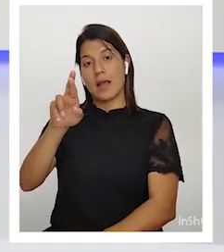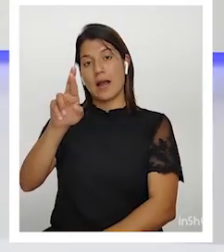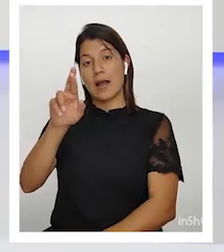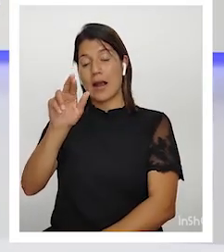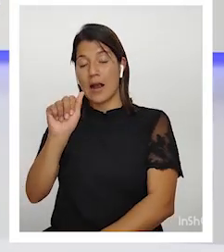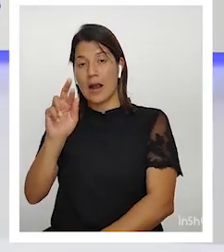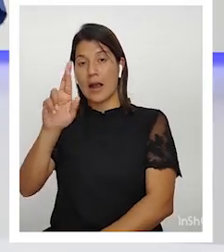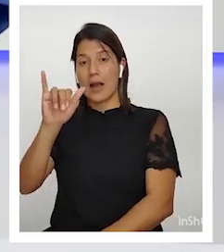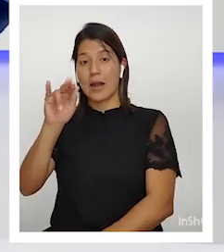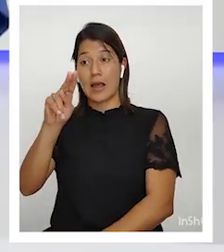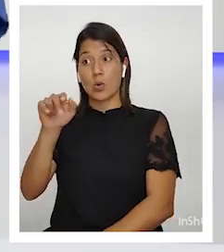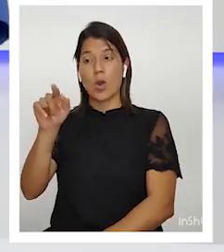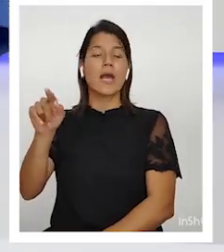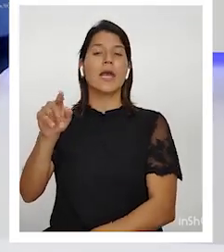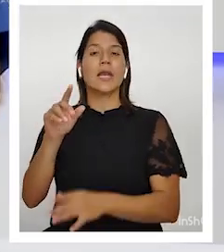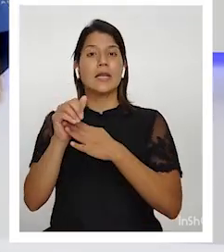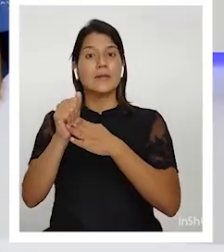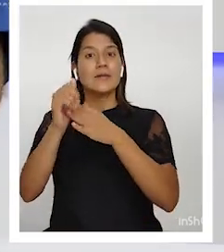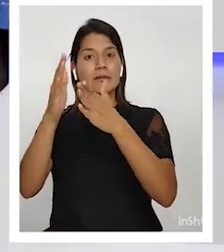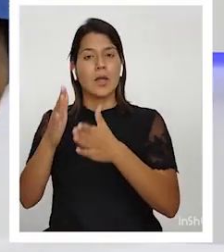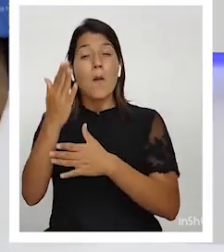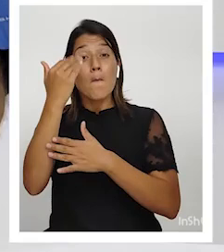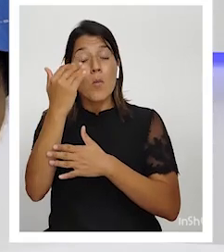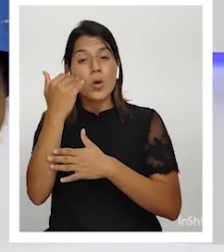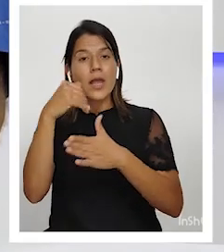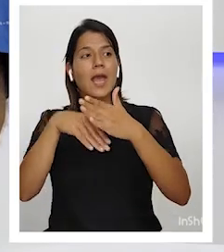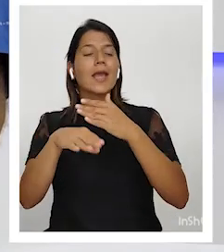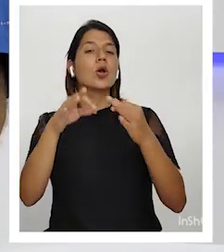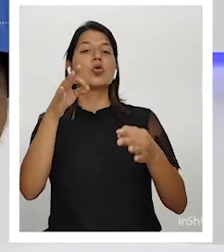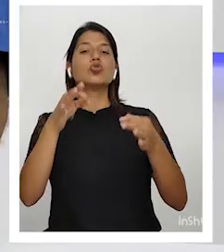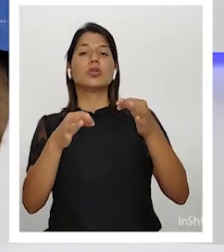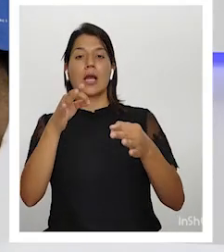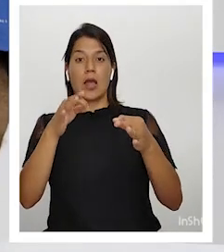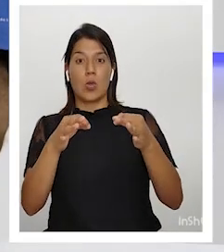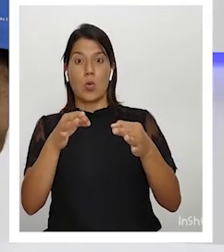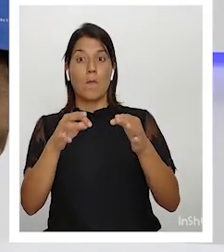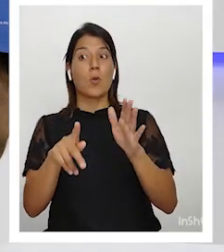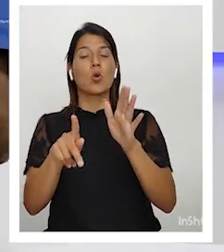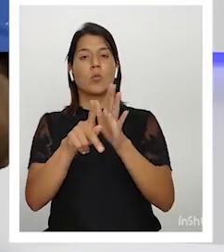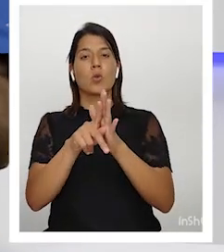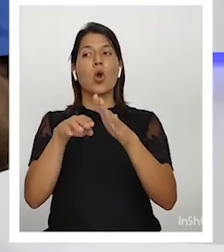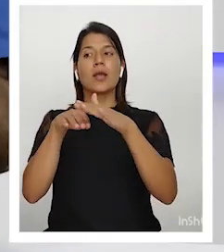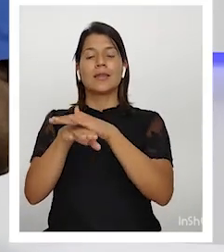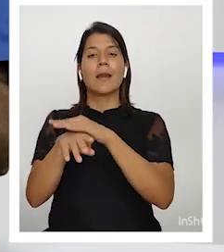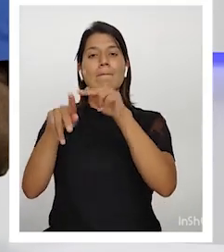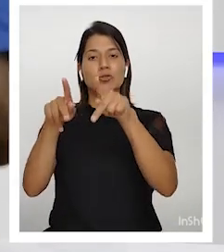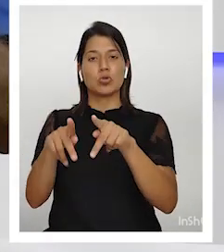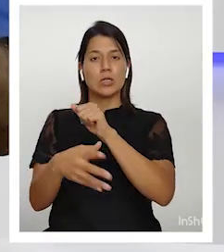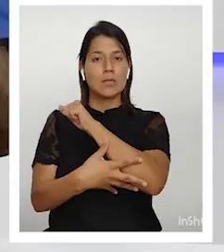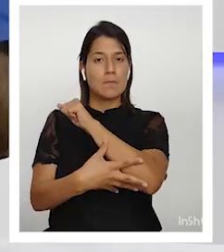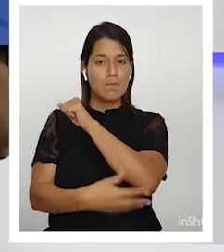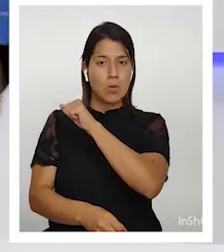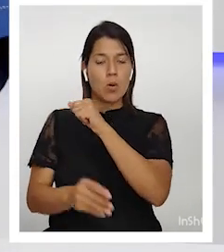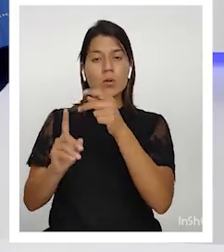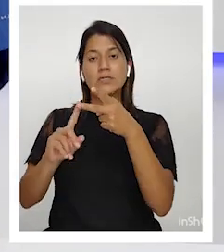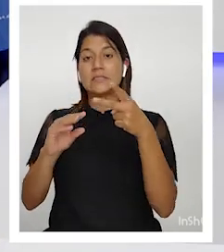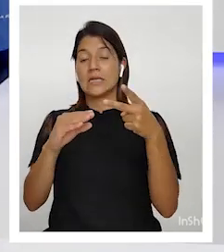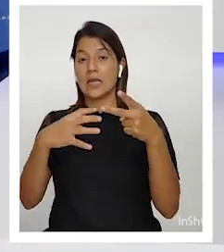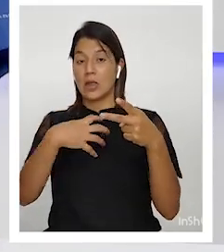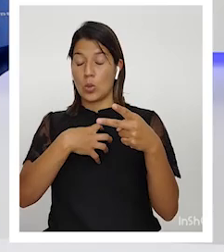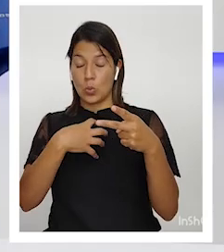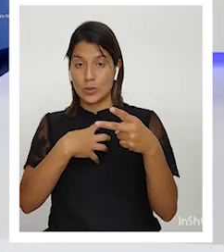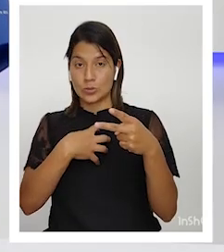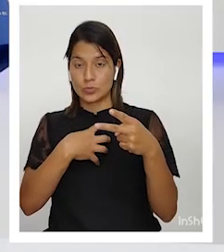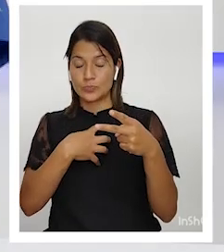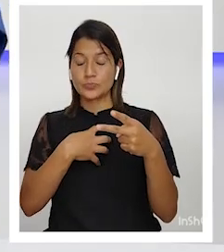porque en el juzgado se había prohibido a los precaristas entrar. Y a los dueños, esa es a la